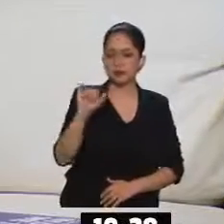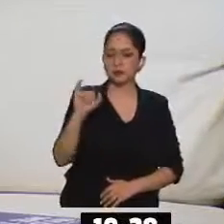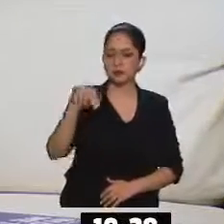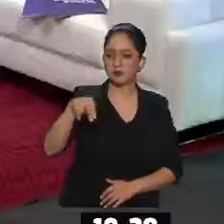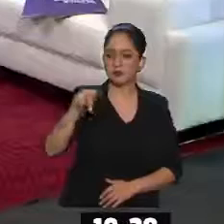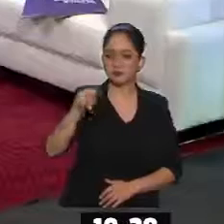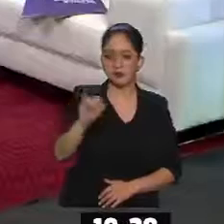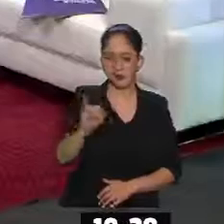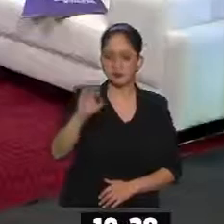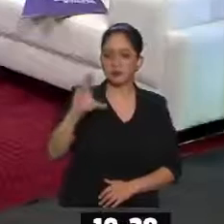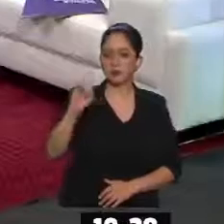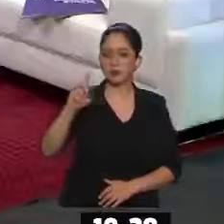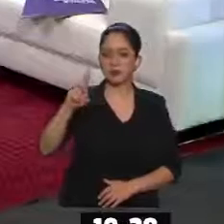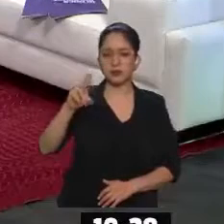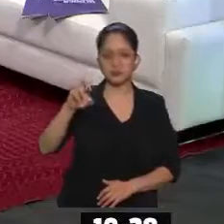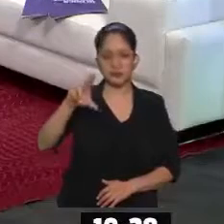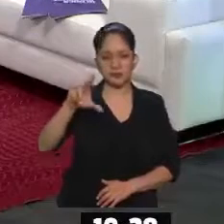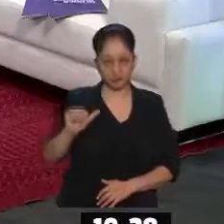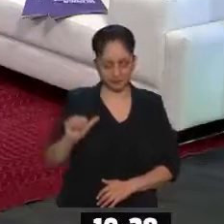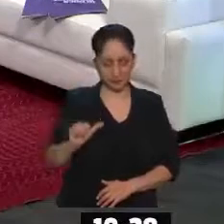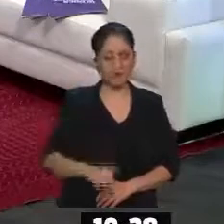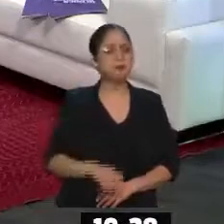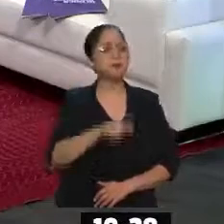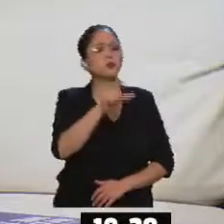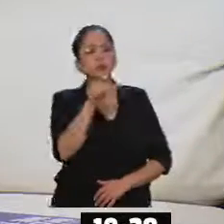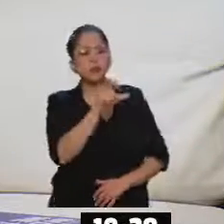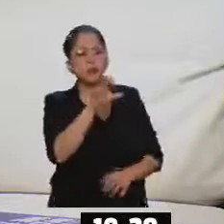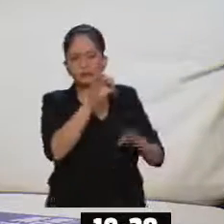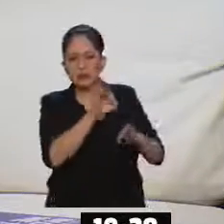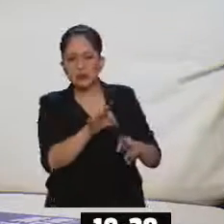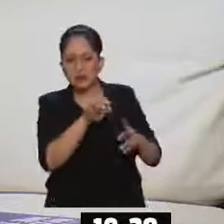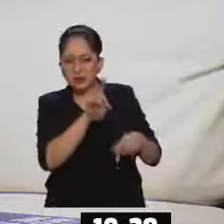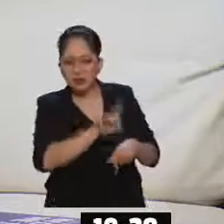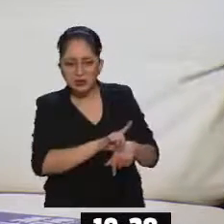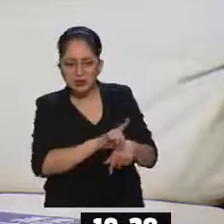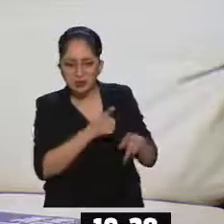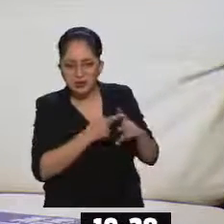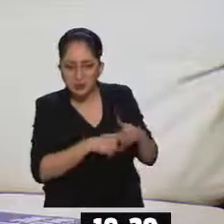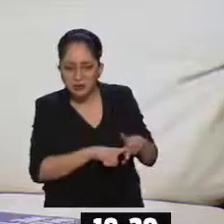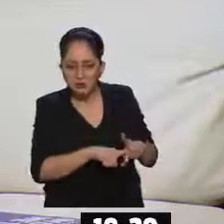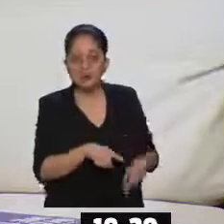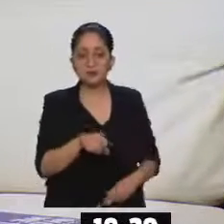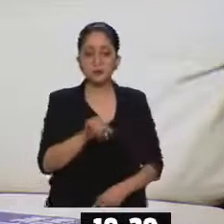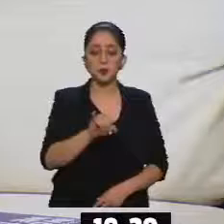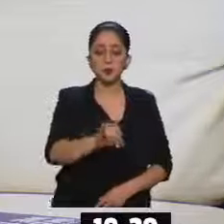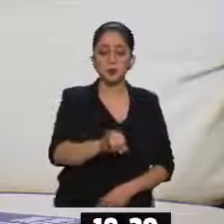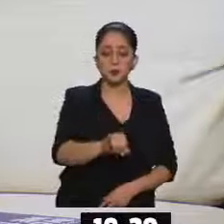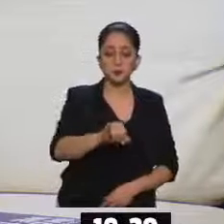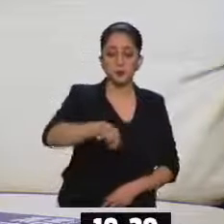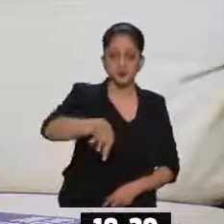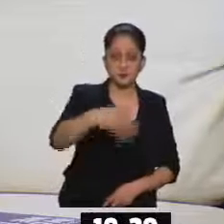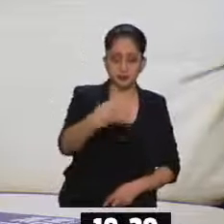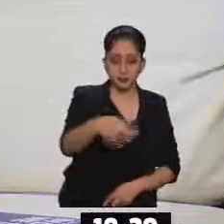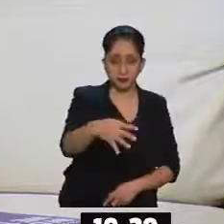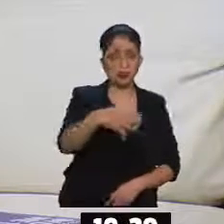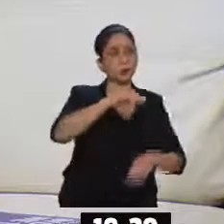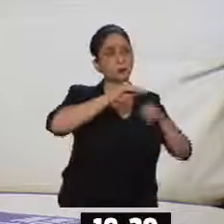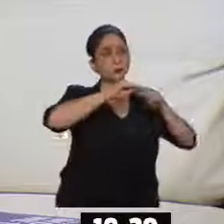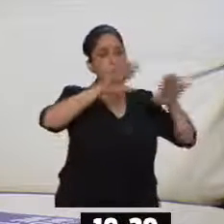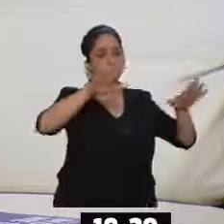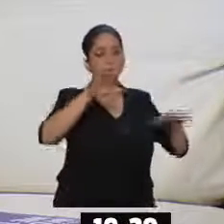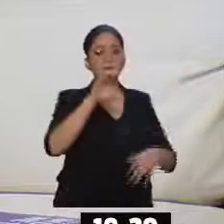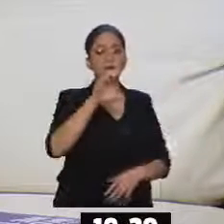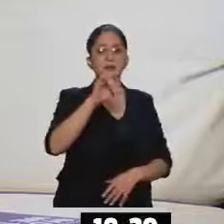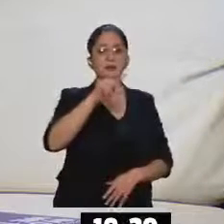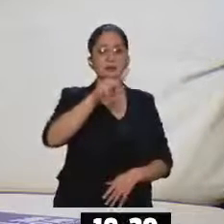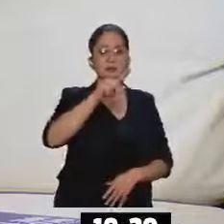¡Perfecto! Ahí estamos. Muchas gracias. ¿Cuándo arranca? ¿El 16? Este jueves 14. Tenemos la proyección de Bienvenida en la